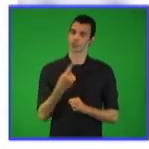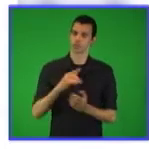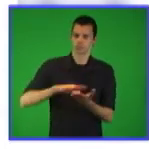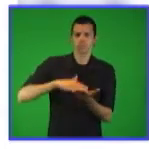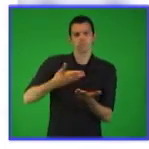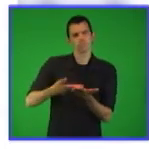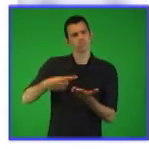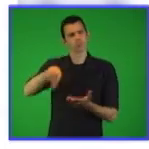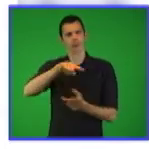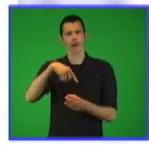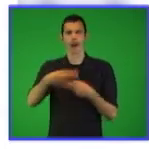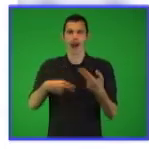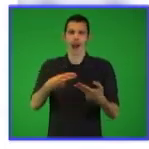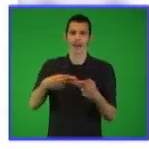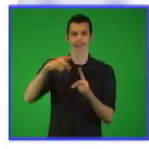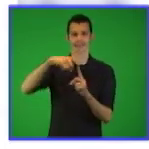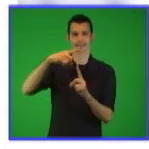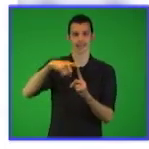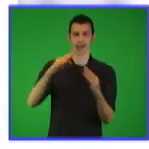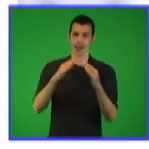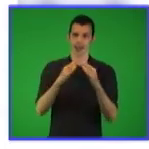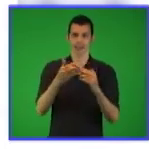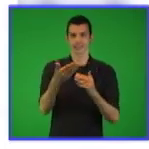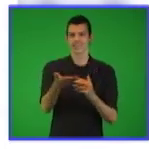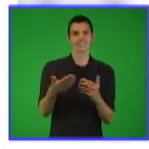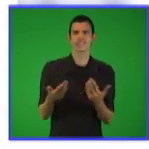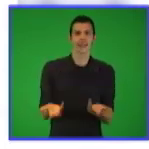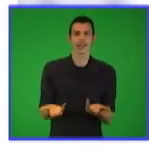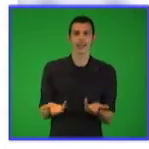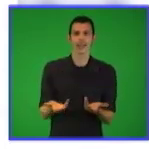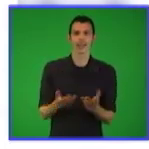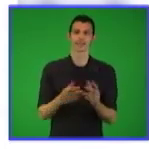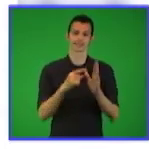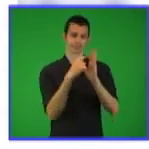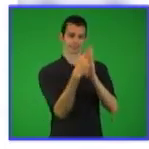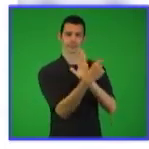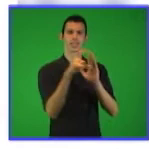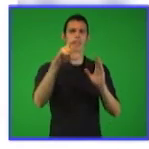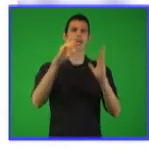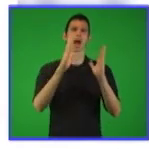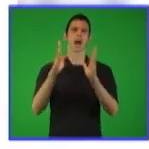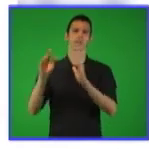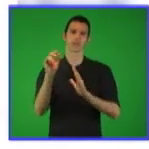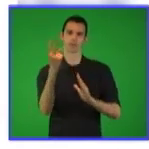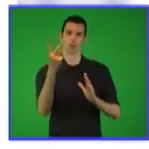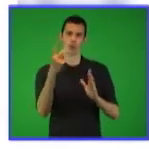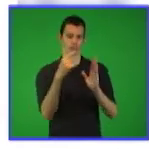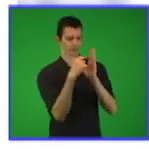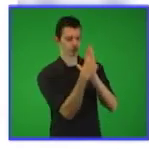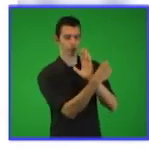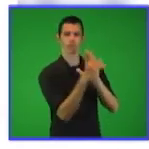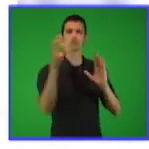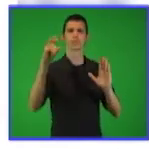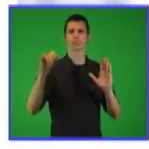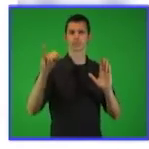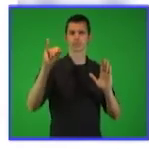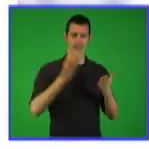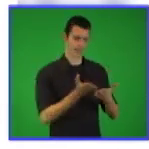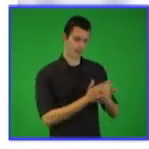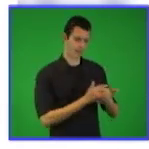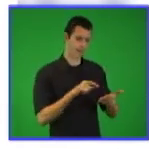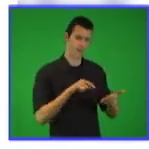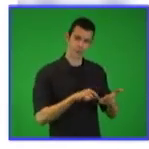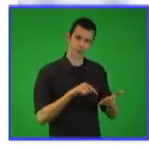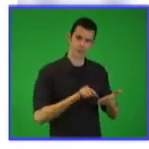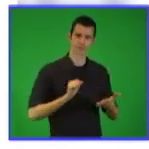nosotros proponemos que realicen el estudio independiente del capítulo 2 del epígrafe 6